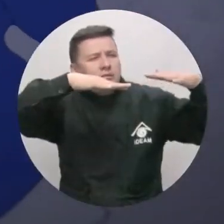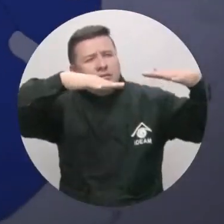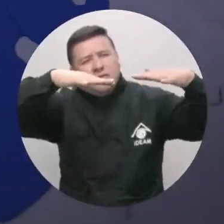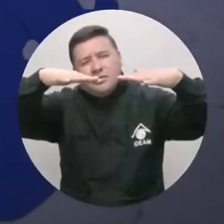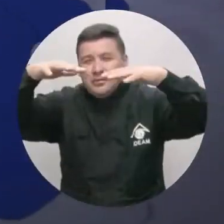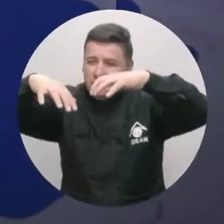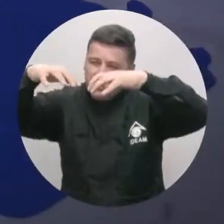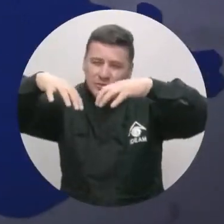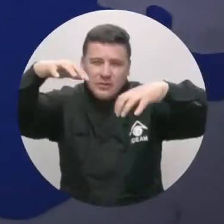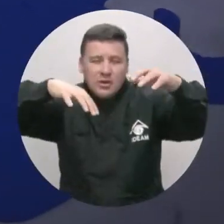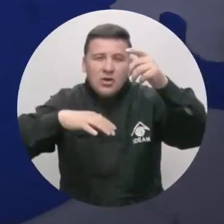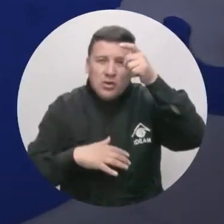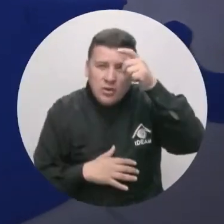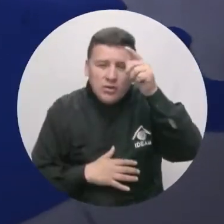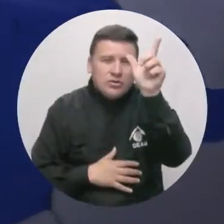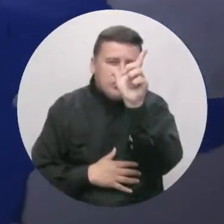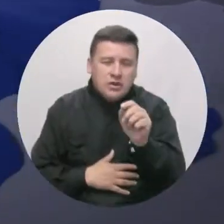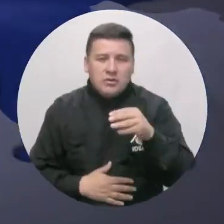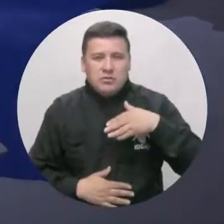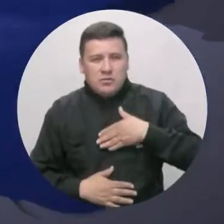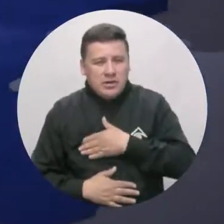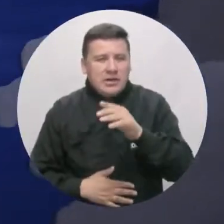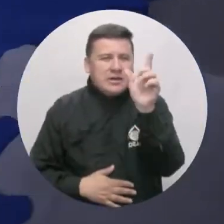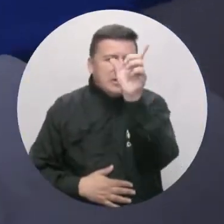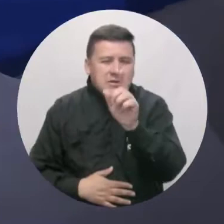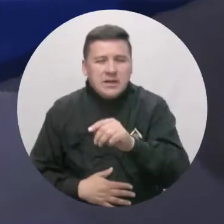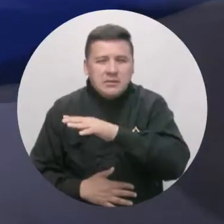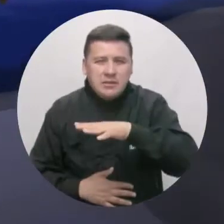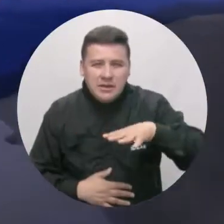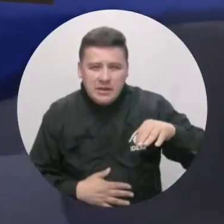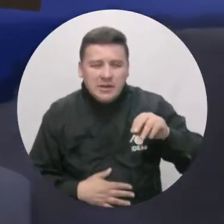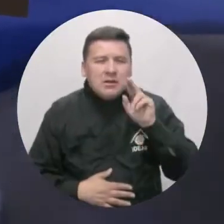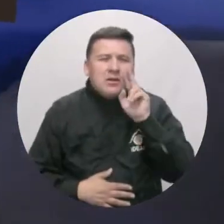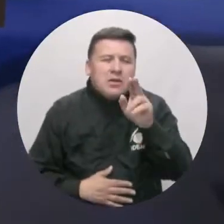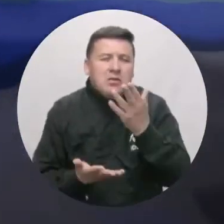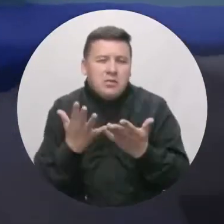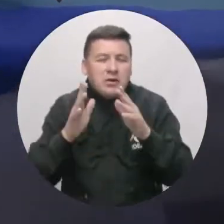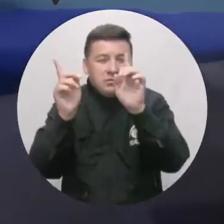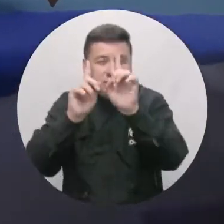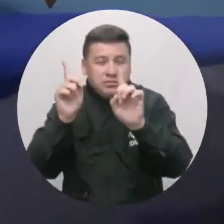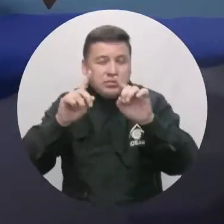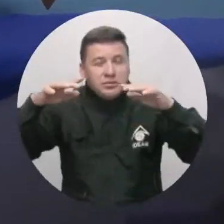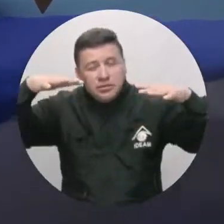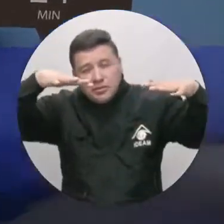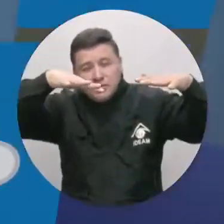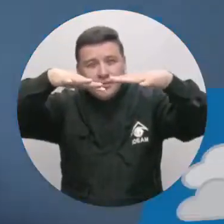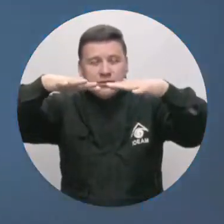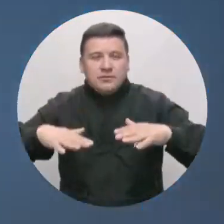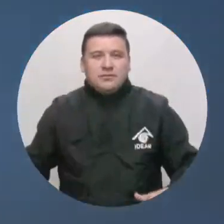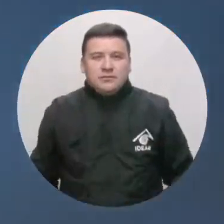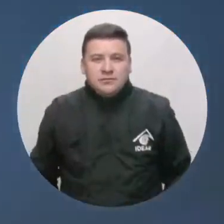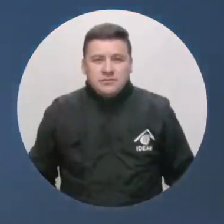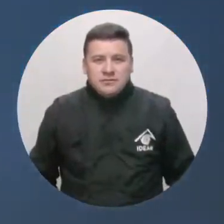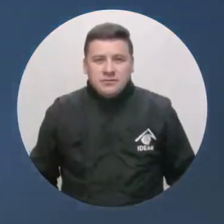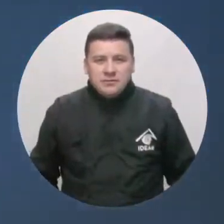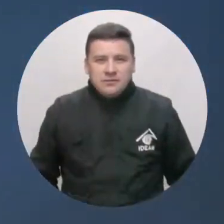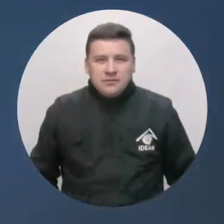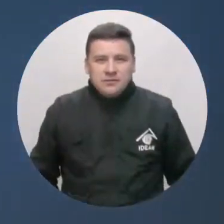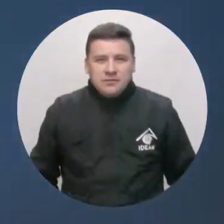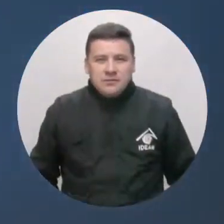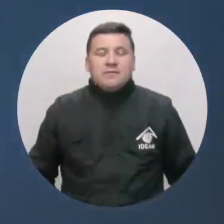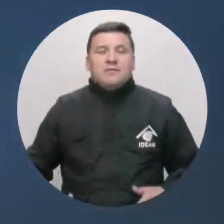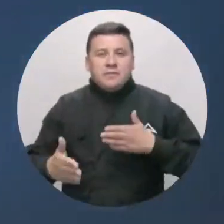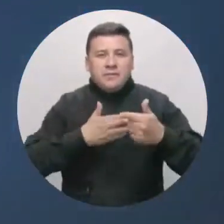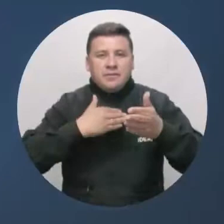sectores del Cesar, Magdalena y La Guajira, con menor intensidad en zonas de Córdoba, Bolívar, Atlántico y Sucre. Para